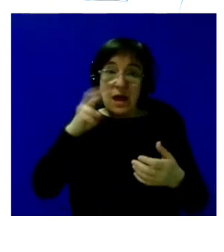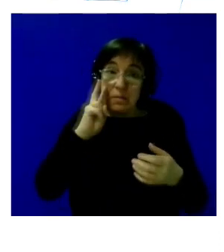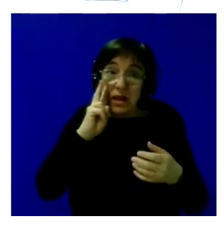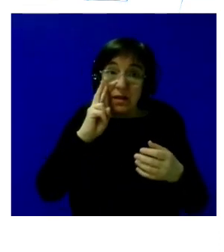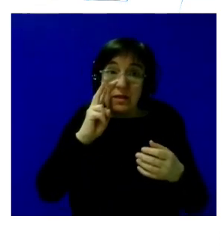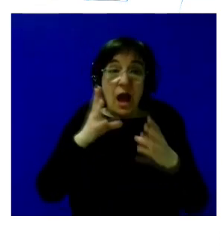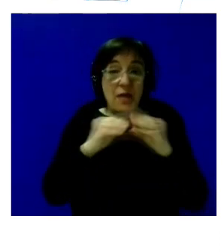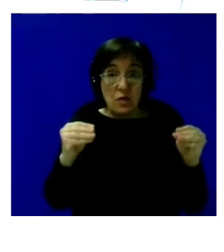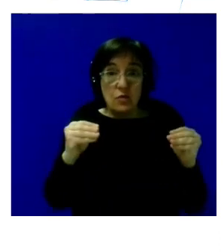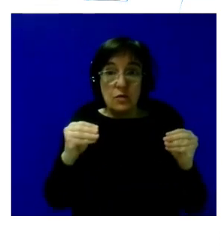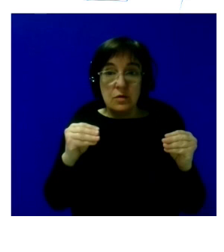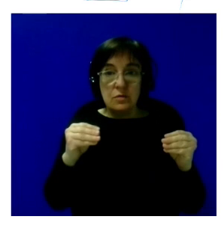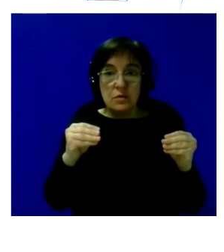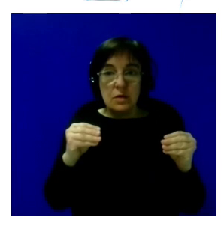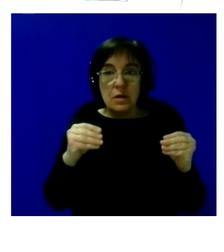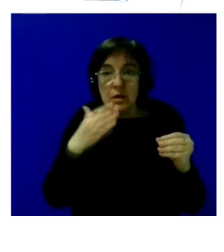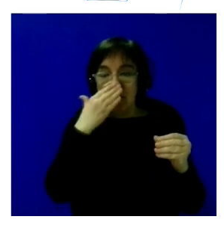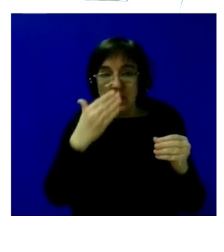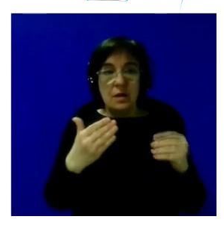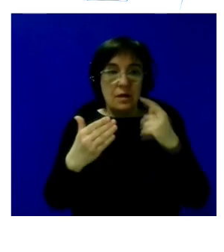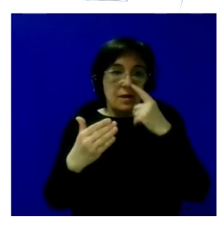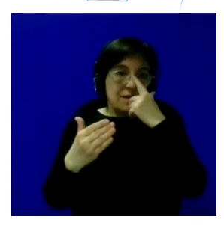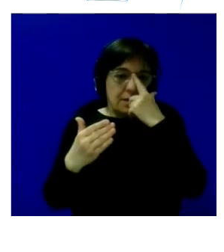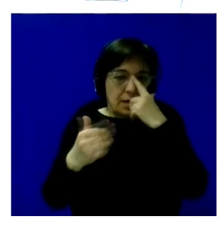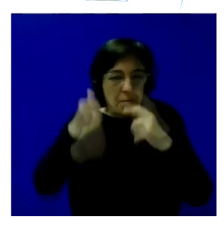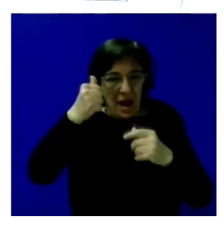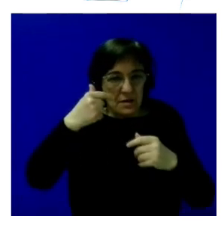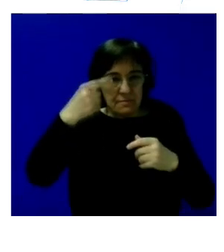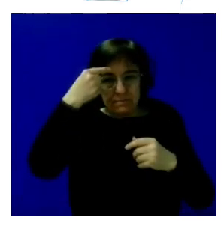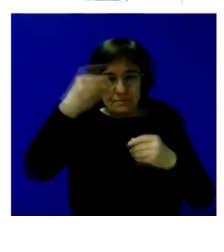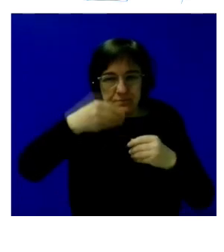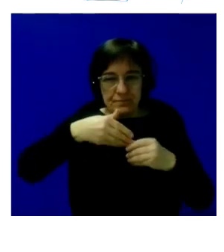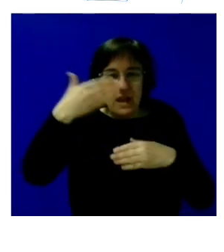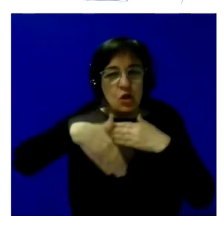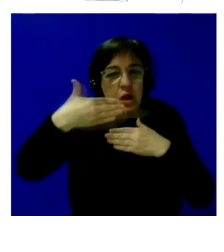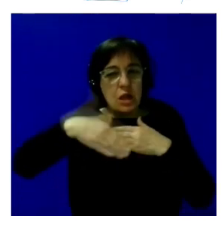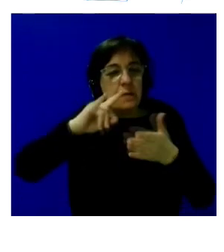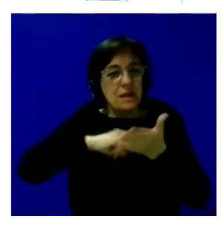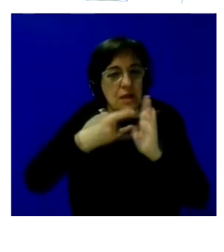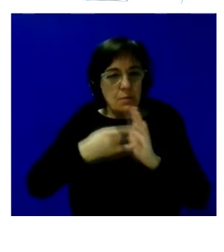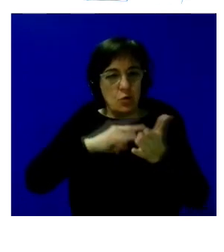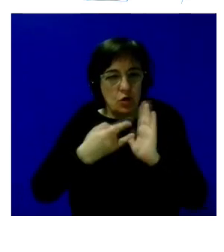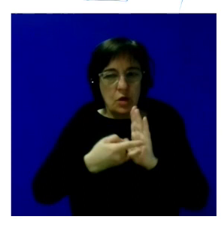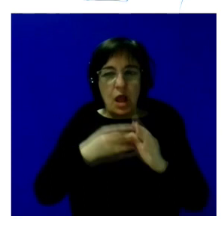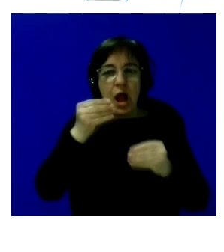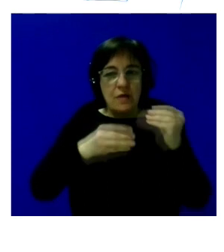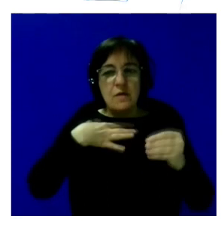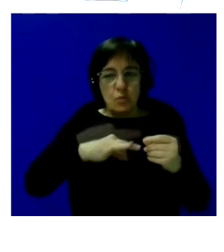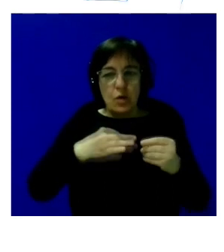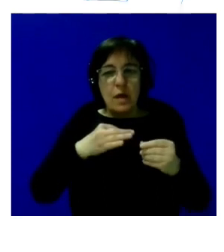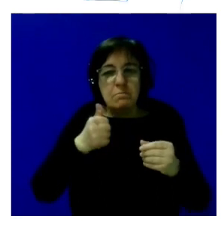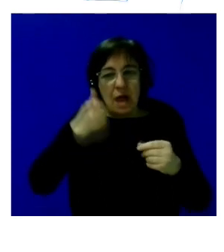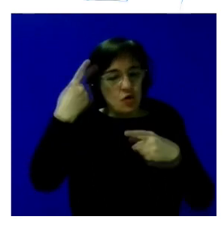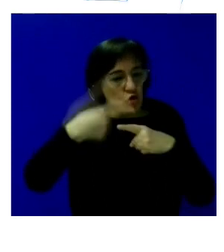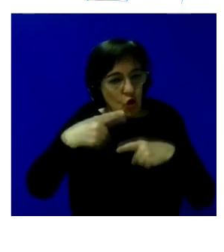es que ese atrevimiento para ir más allá a lo mejor de los límites del proyecto pues hace que se puedan hacer más cosas